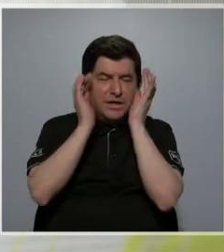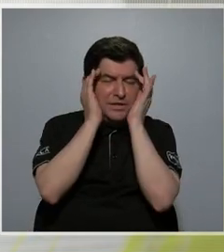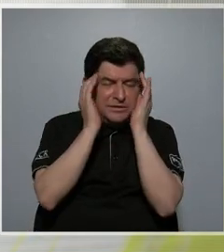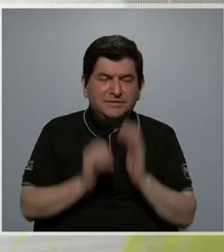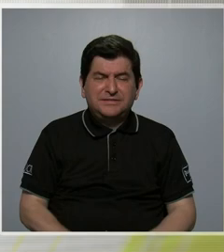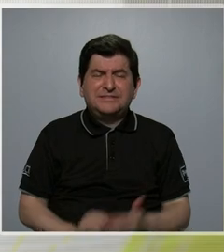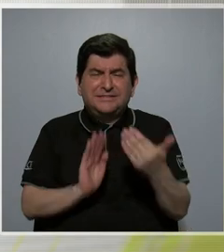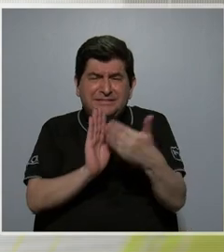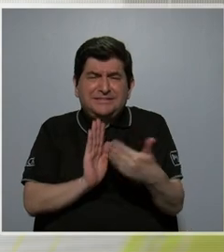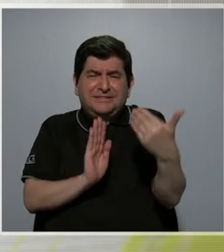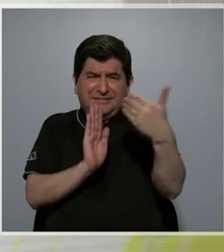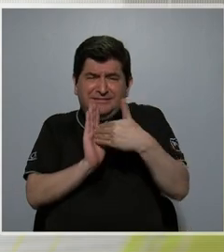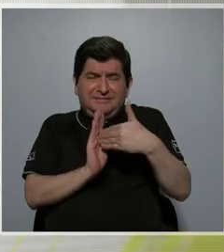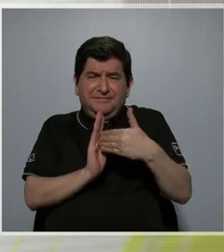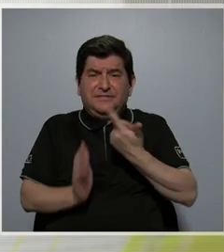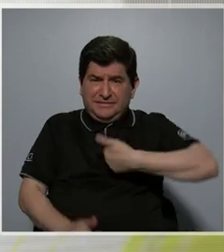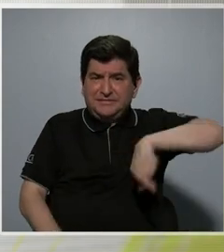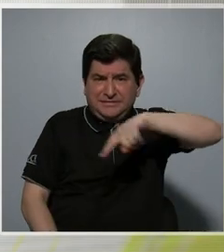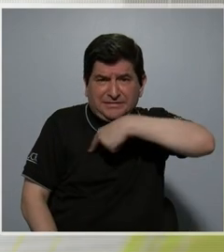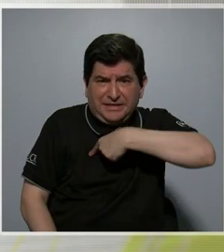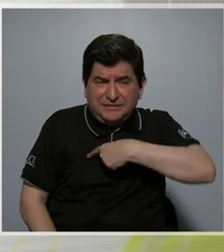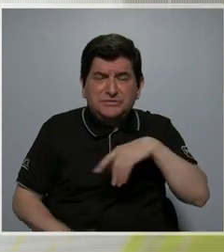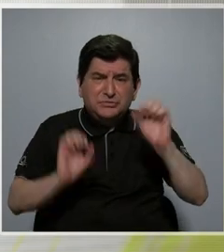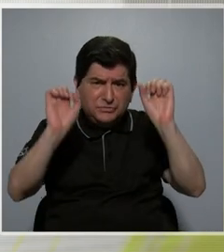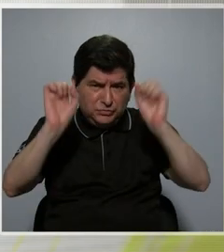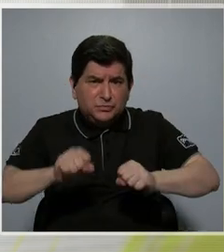malestar que también puede, de alguna manera,